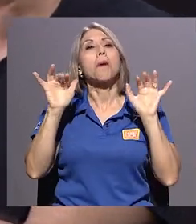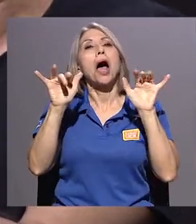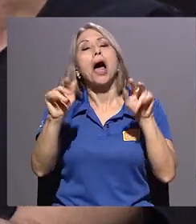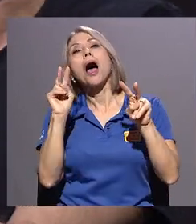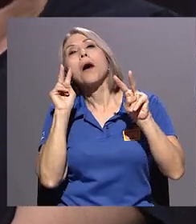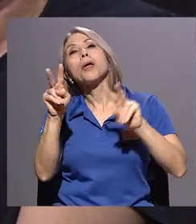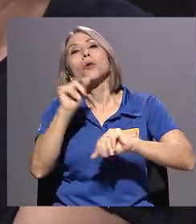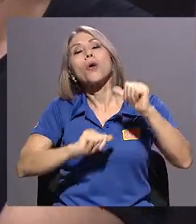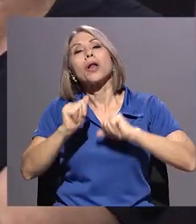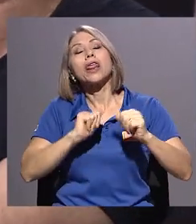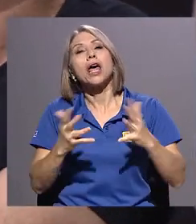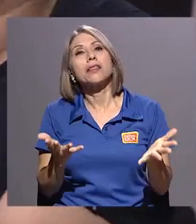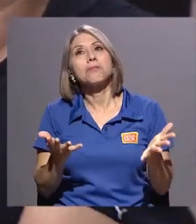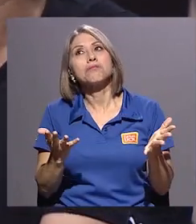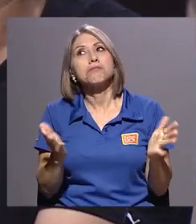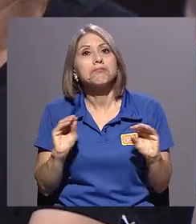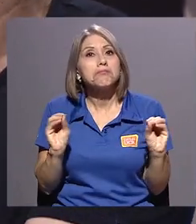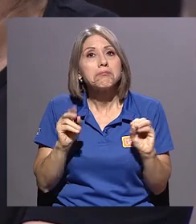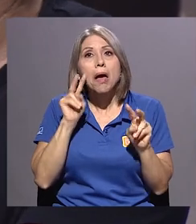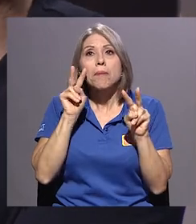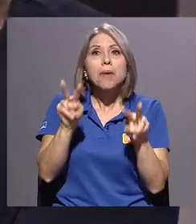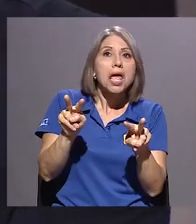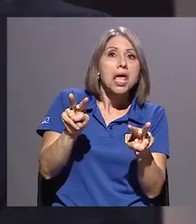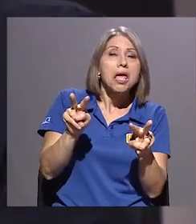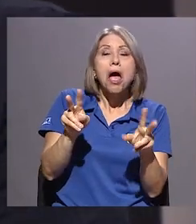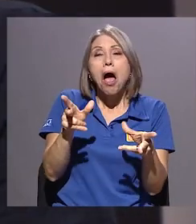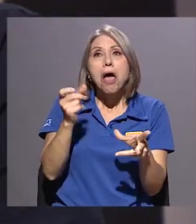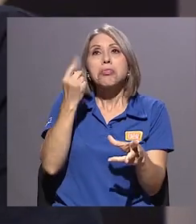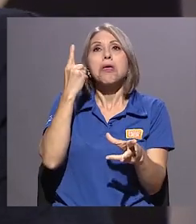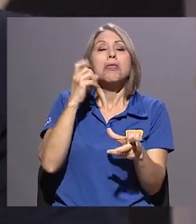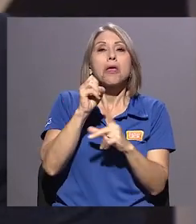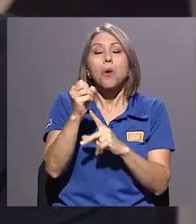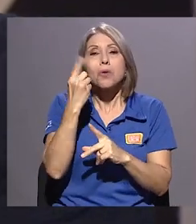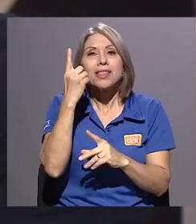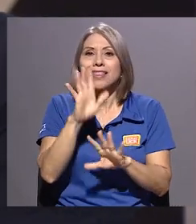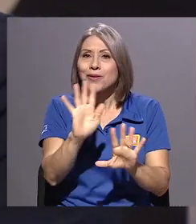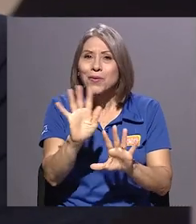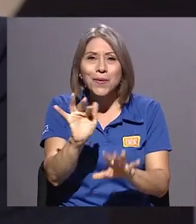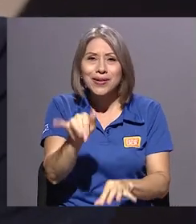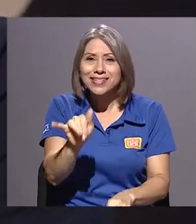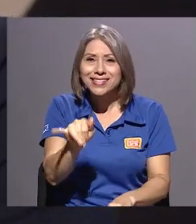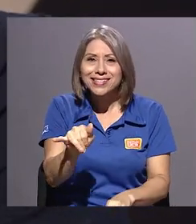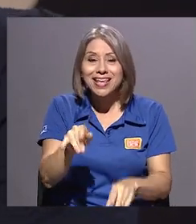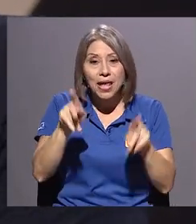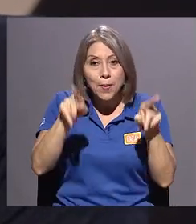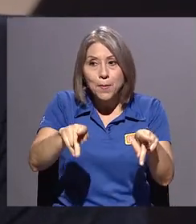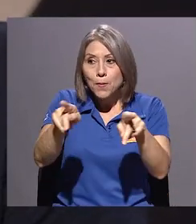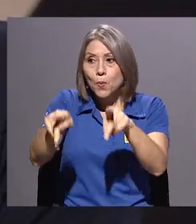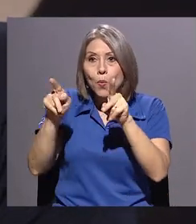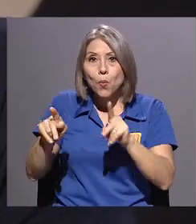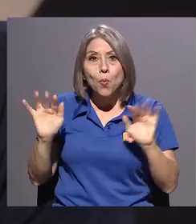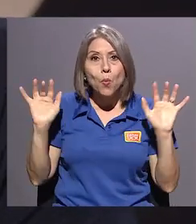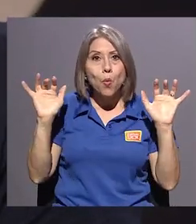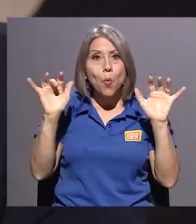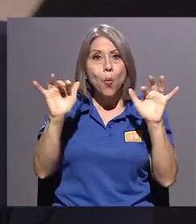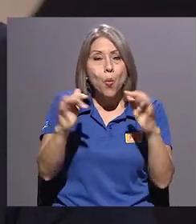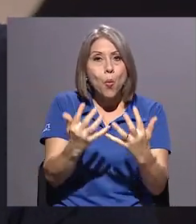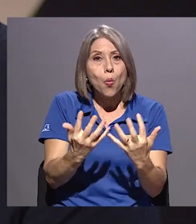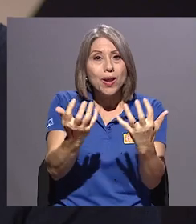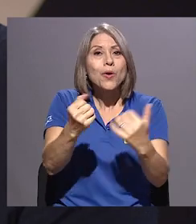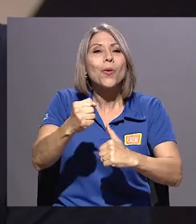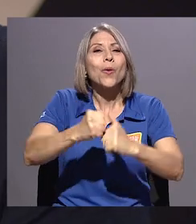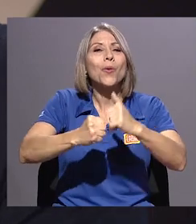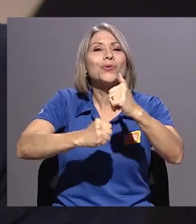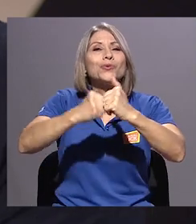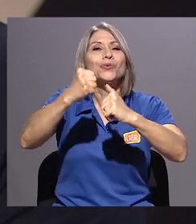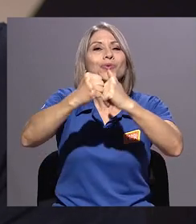construcción. Ve eso y le llega o no. Y no es así. O sea, el público construye. Y yo creo más en ese arte que tiene